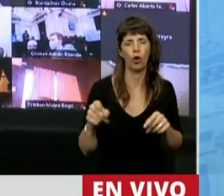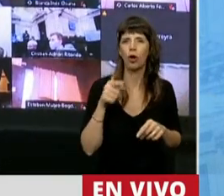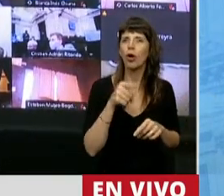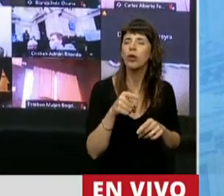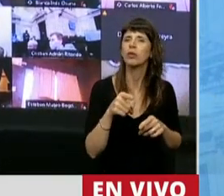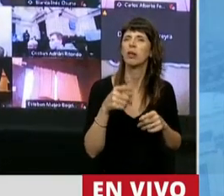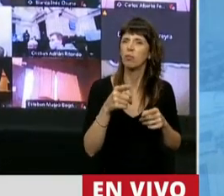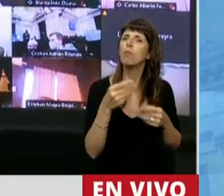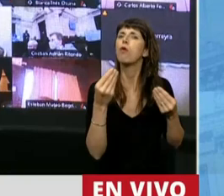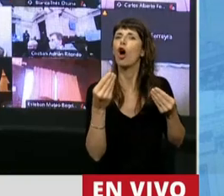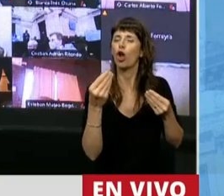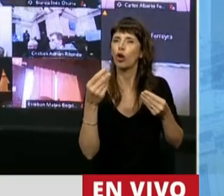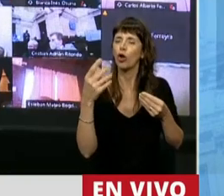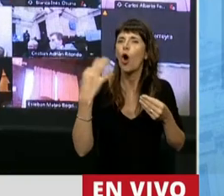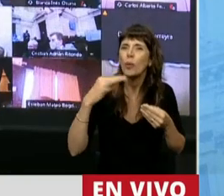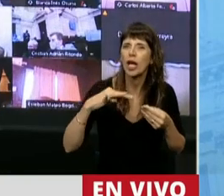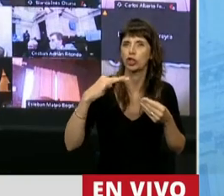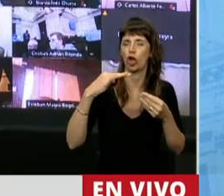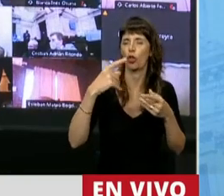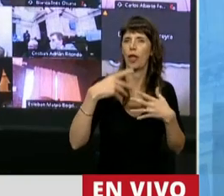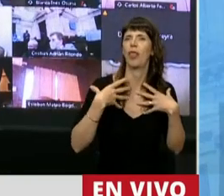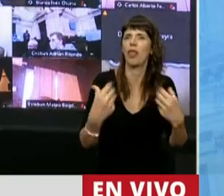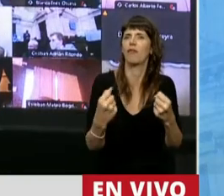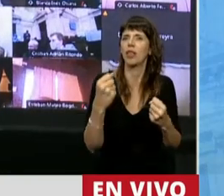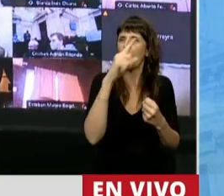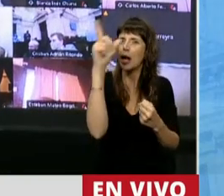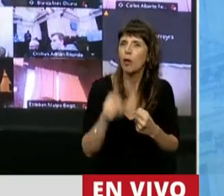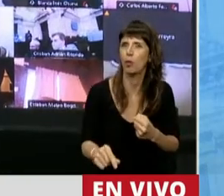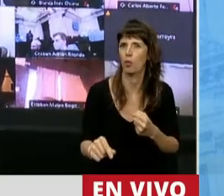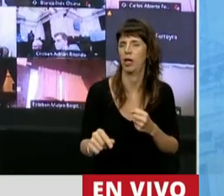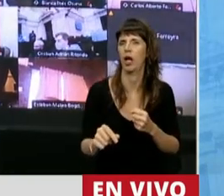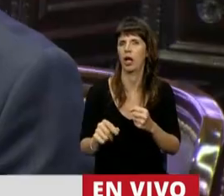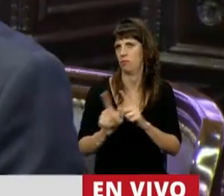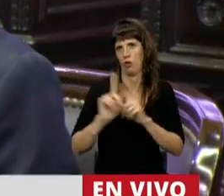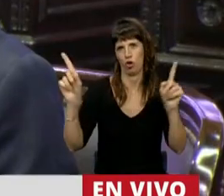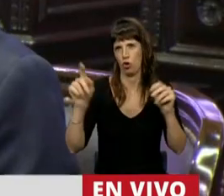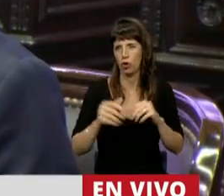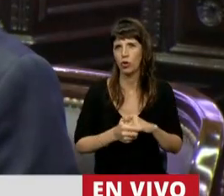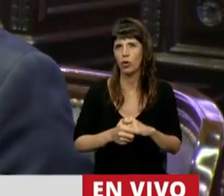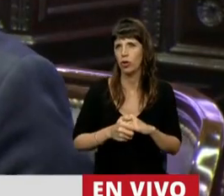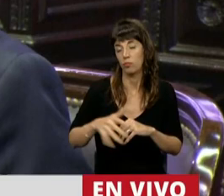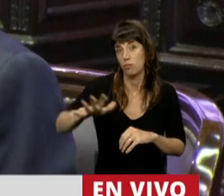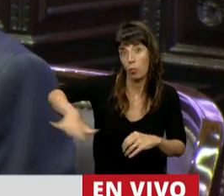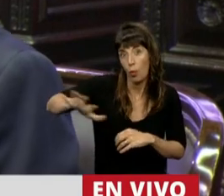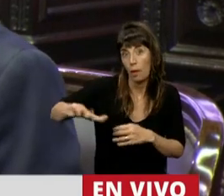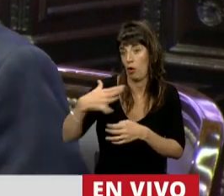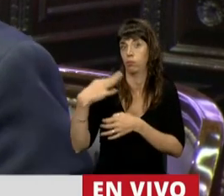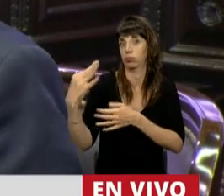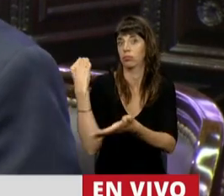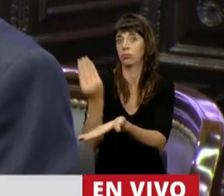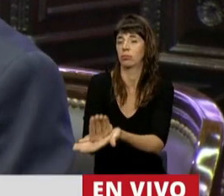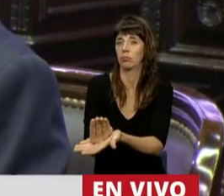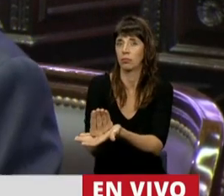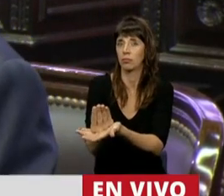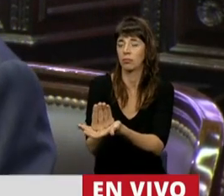defender la República. Si es una tarea que nos da nuestros electores y es